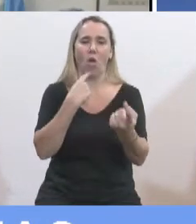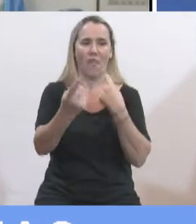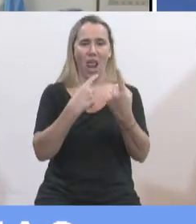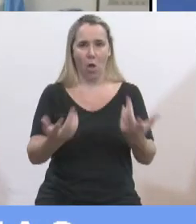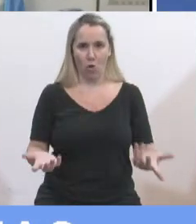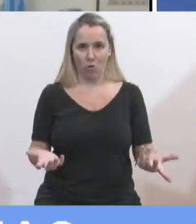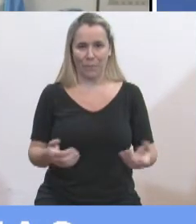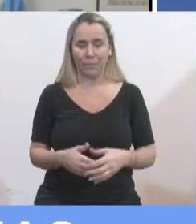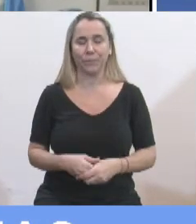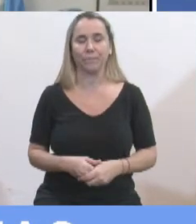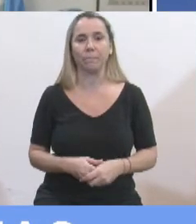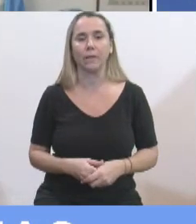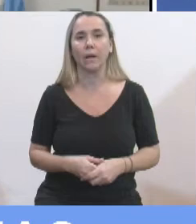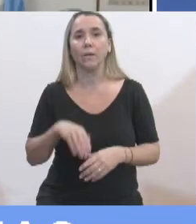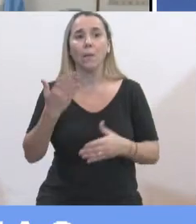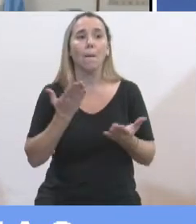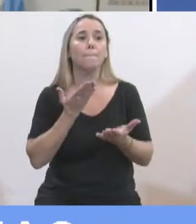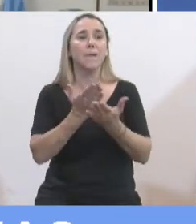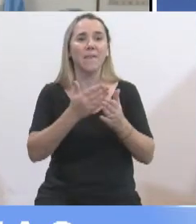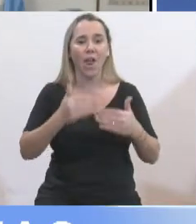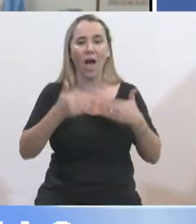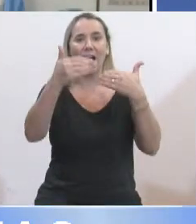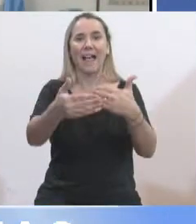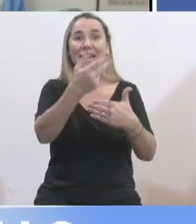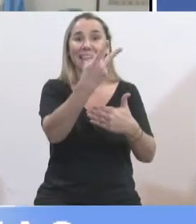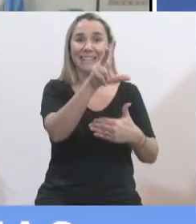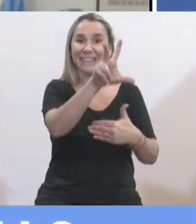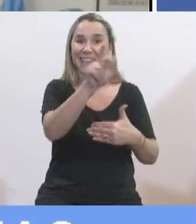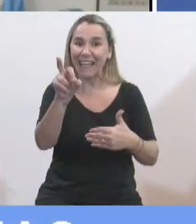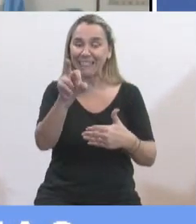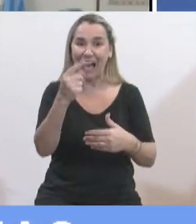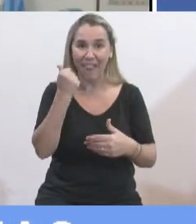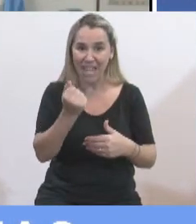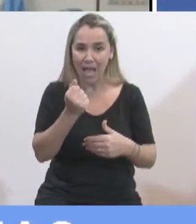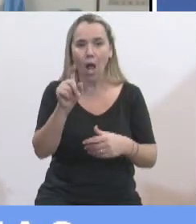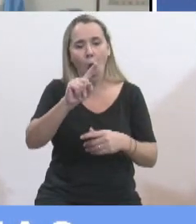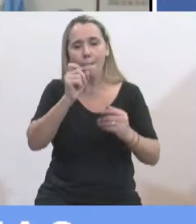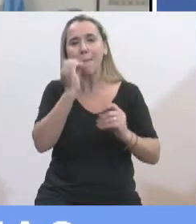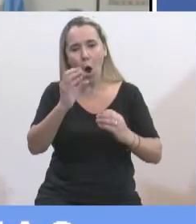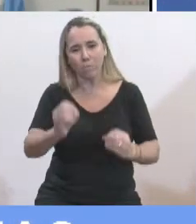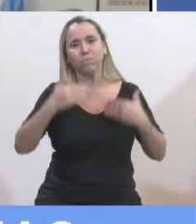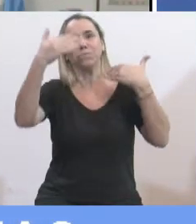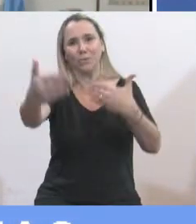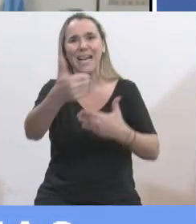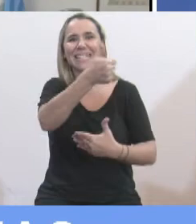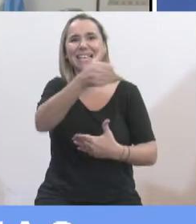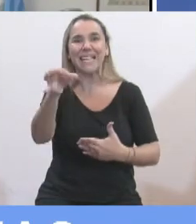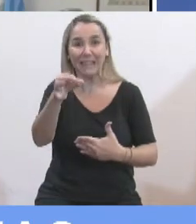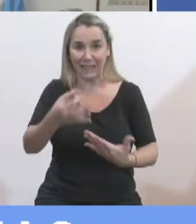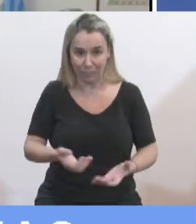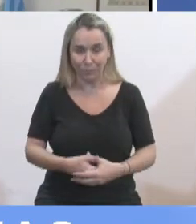Entonces, me dice, bueno, pidieron 30 días, es mejor que lo hagamos por 60 días. Pidieron el tema de la